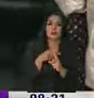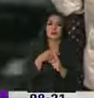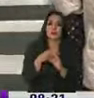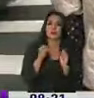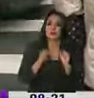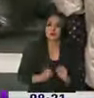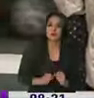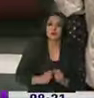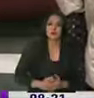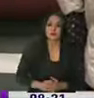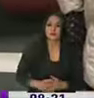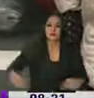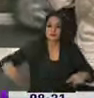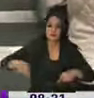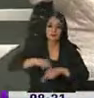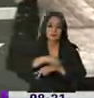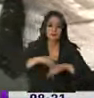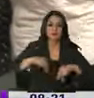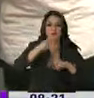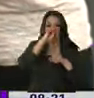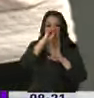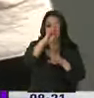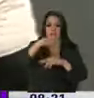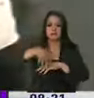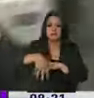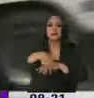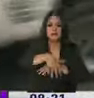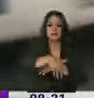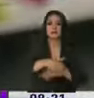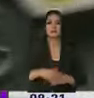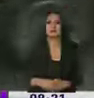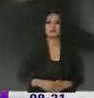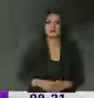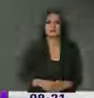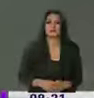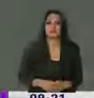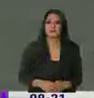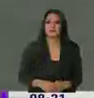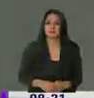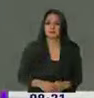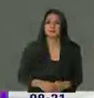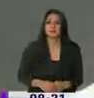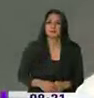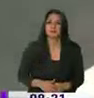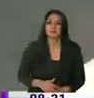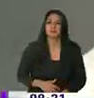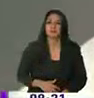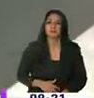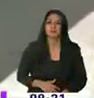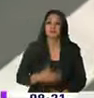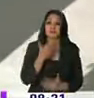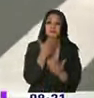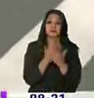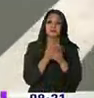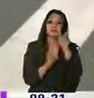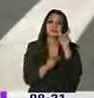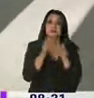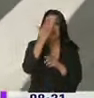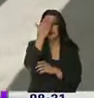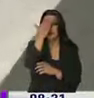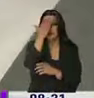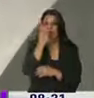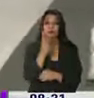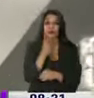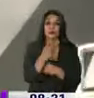a jerarquizar el cruce y respetar el cruce cebra para el peatón. Le agradecemos muchísimo, Cristian. Bueno, entonces la ciudadanía ya sabe cada vez que